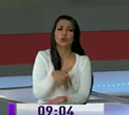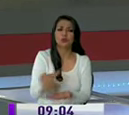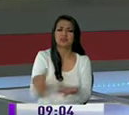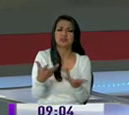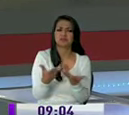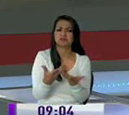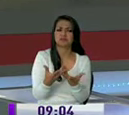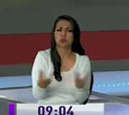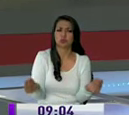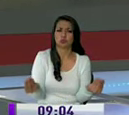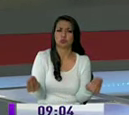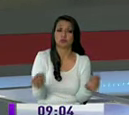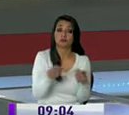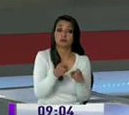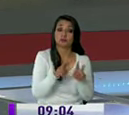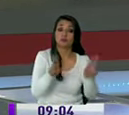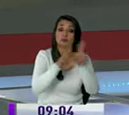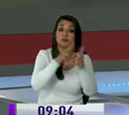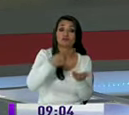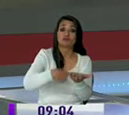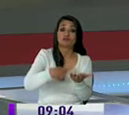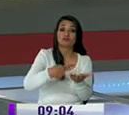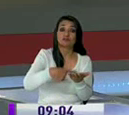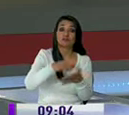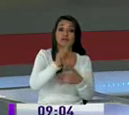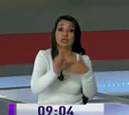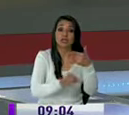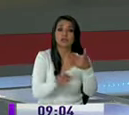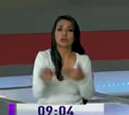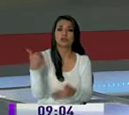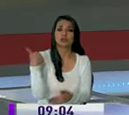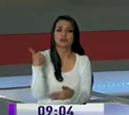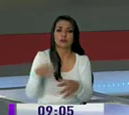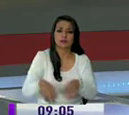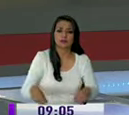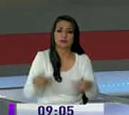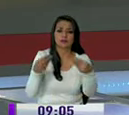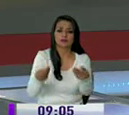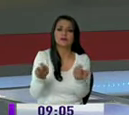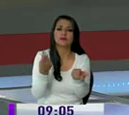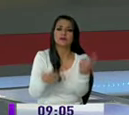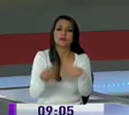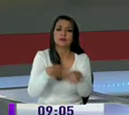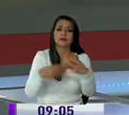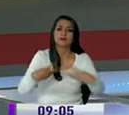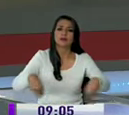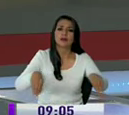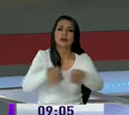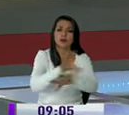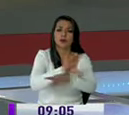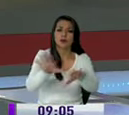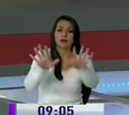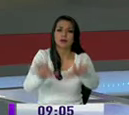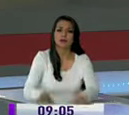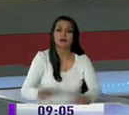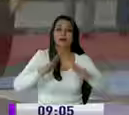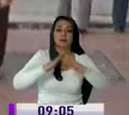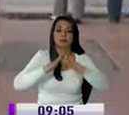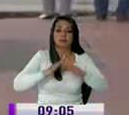pues la UAFE no ha contemplado escrituras por la venta de un terreno y unas pencas Veamos mi información